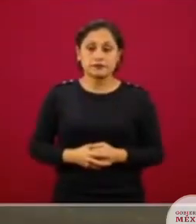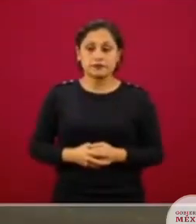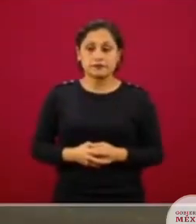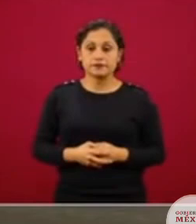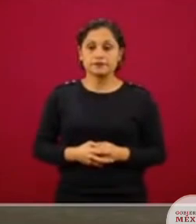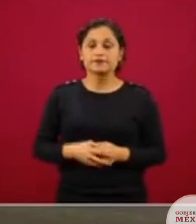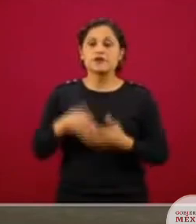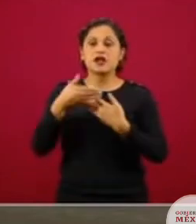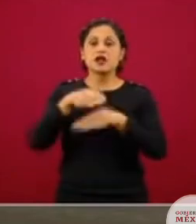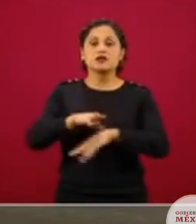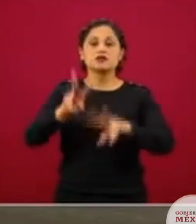Sobre la vacuna de influenza.